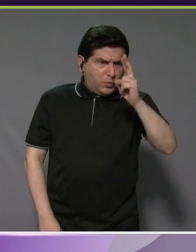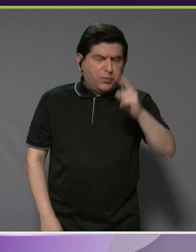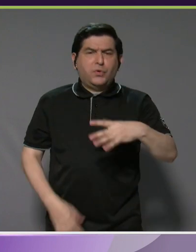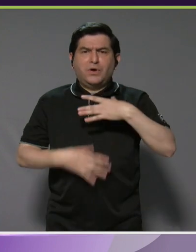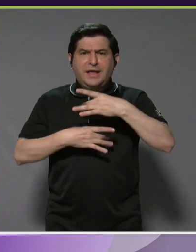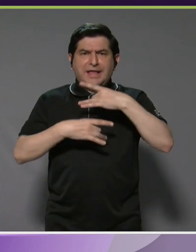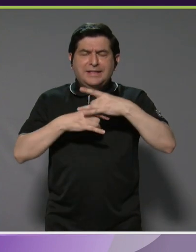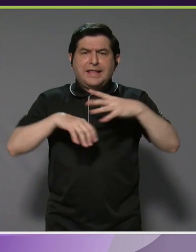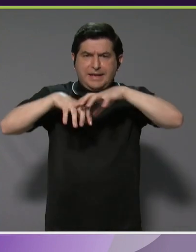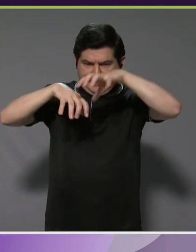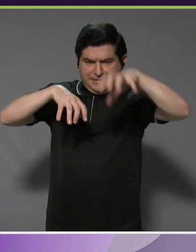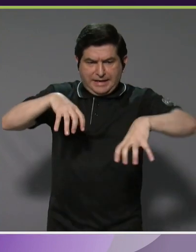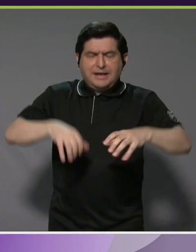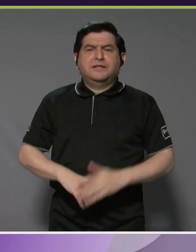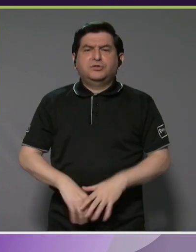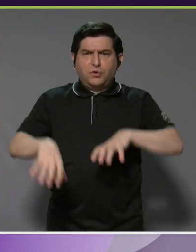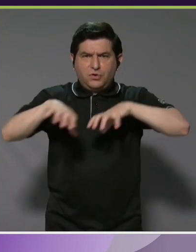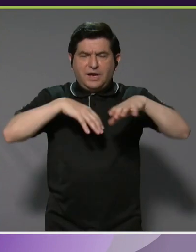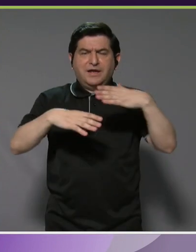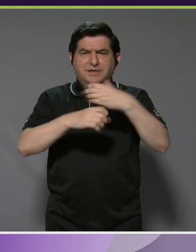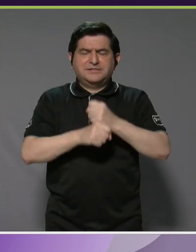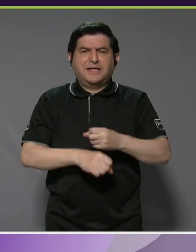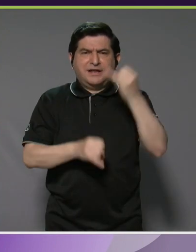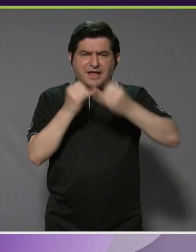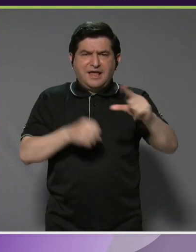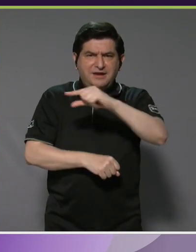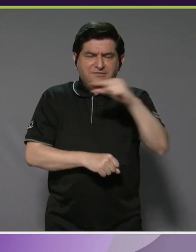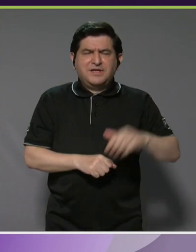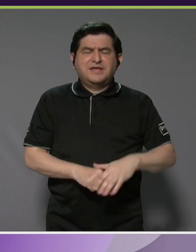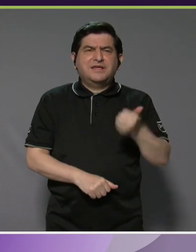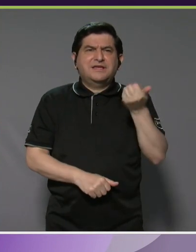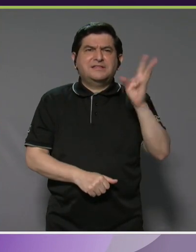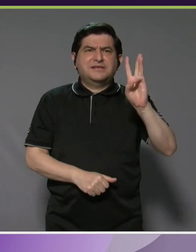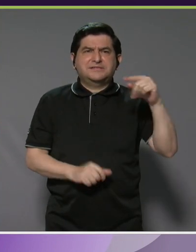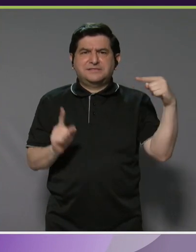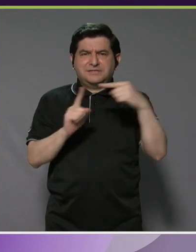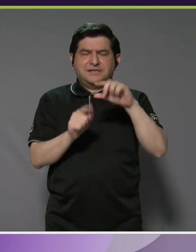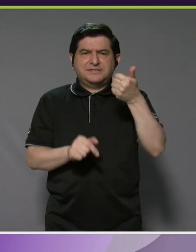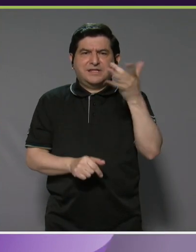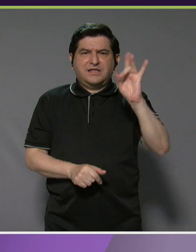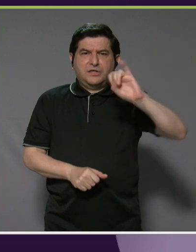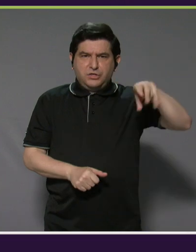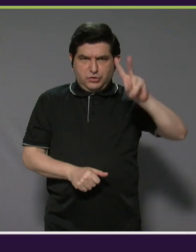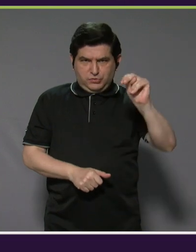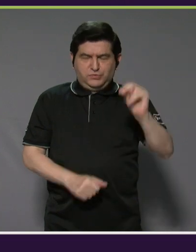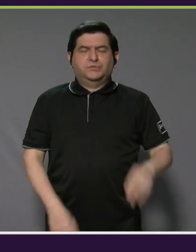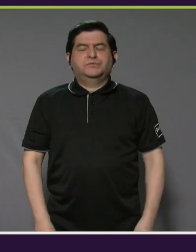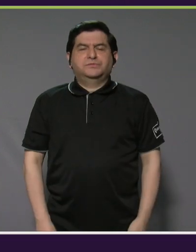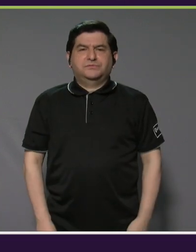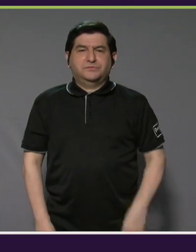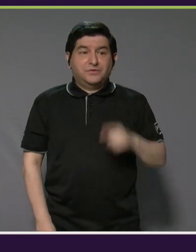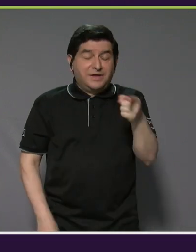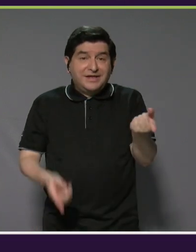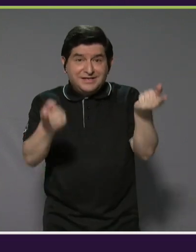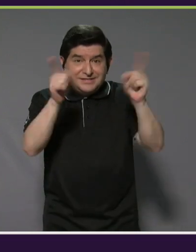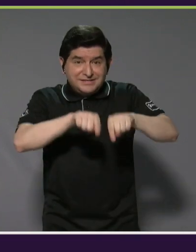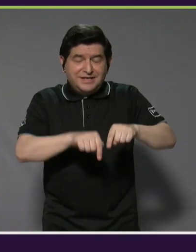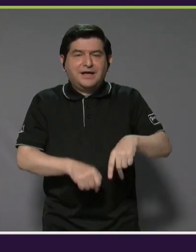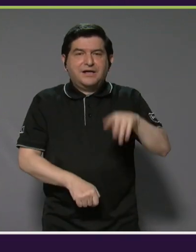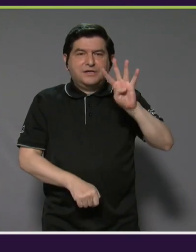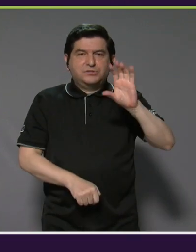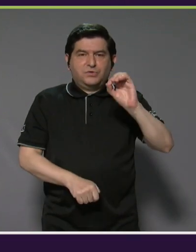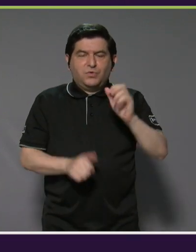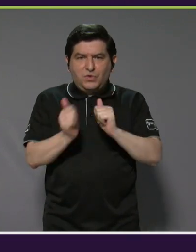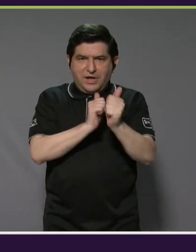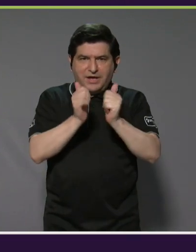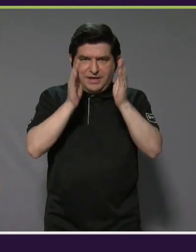interés cantonal por el evento que realizamos el fin de semana, el 16 al 18 de junio, ya que tuvimos 40 atletas